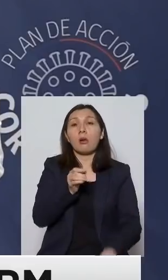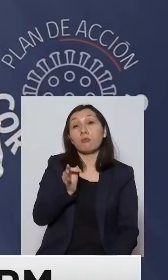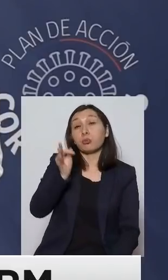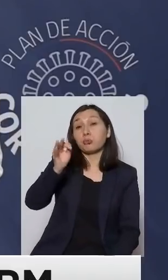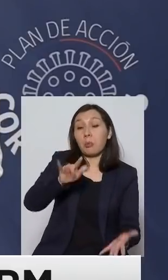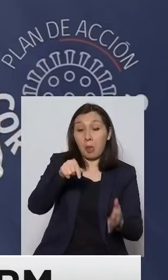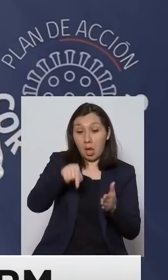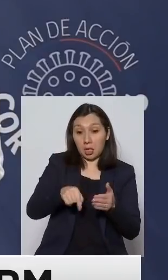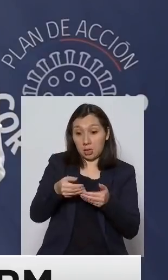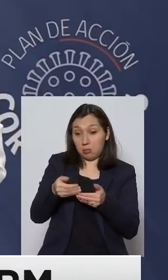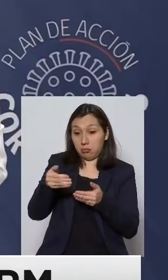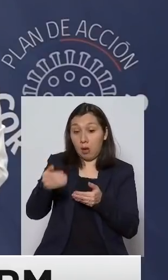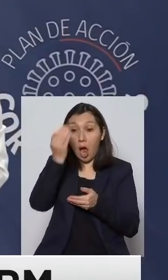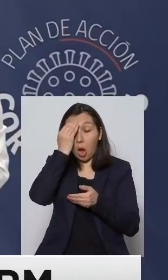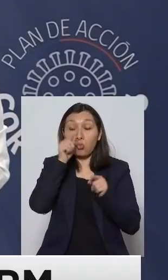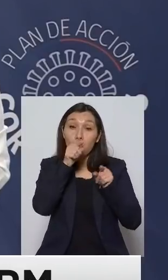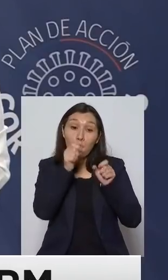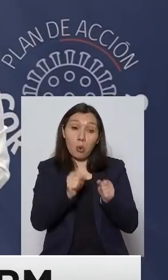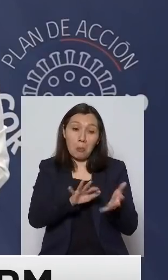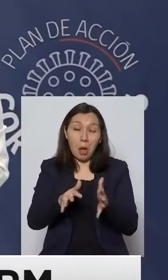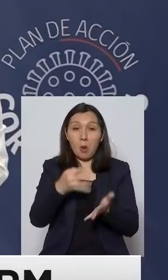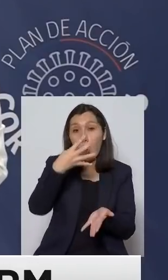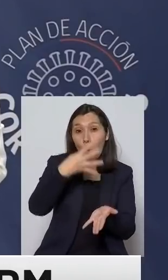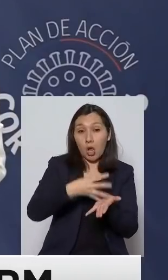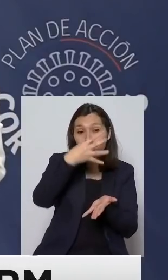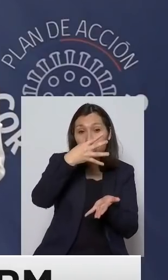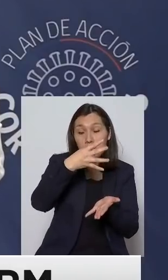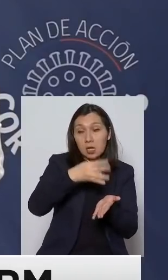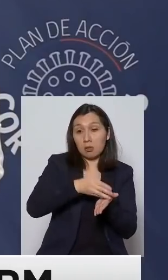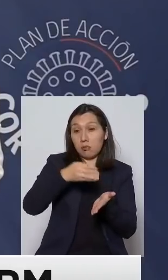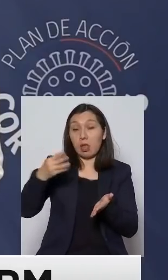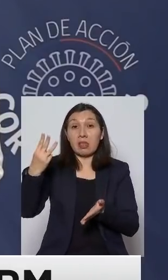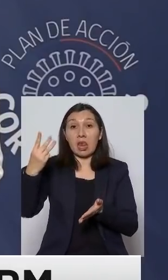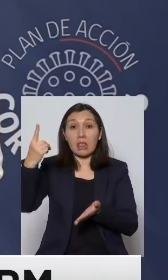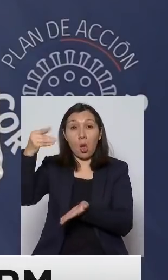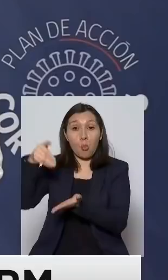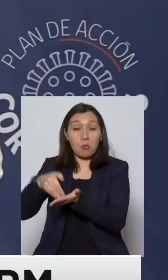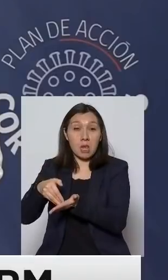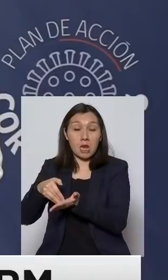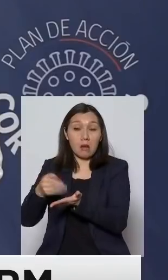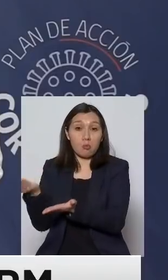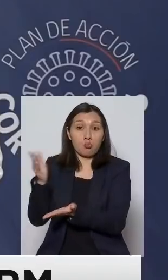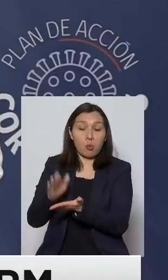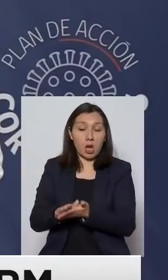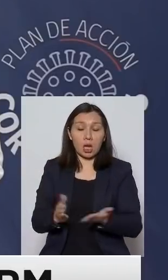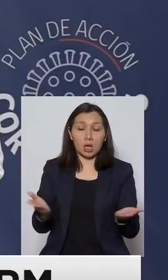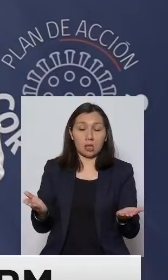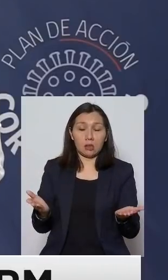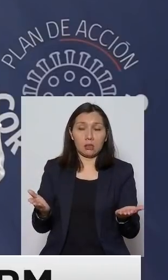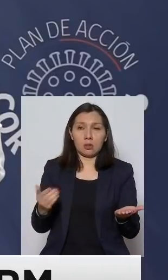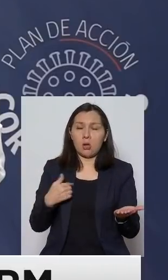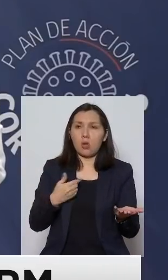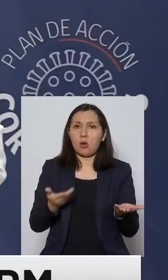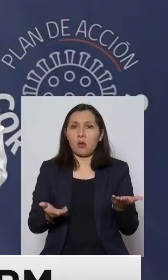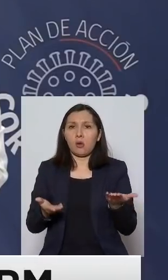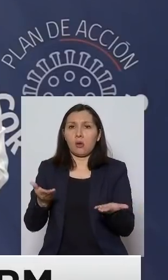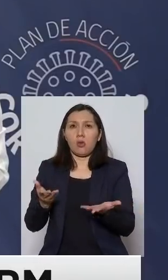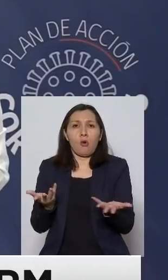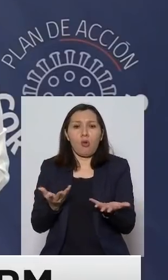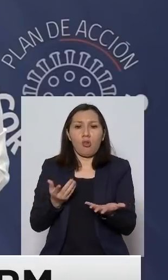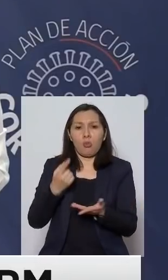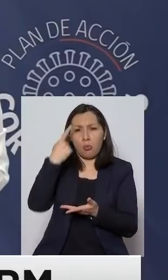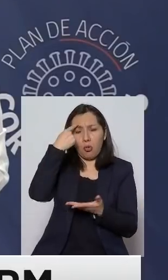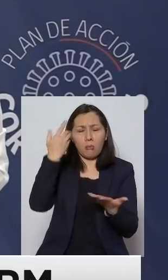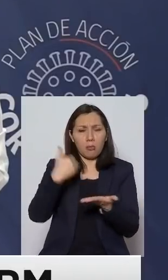aquí a agosto usted puede tener entre 4.000 y 31.000 fallecidos cómo se hace para